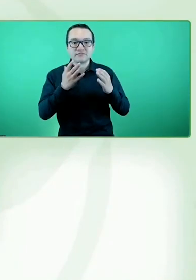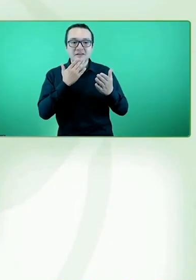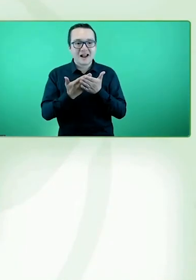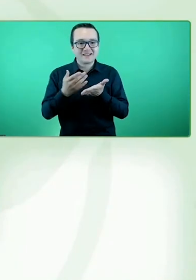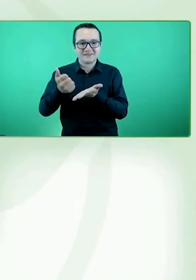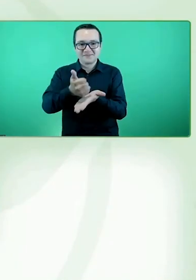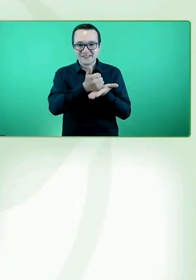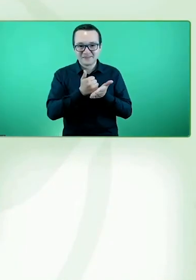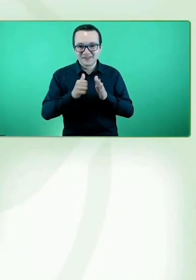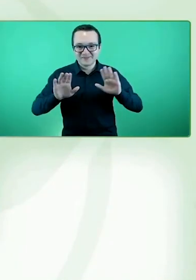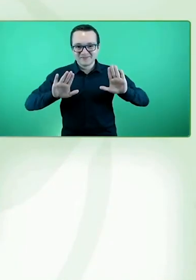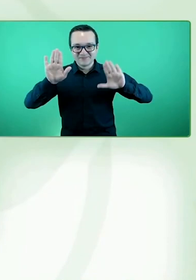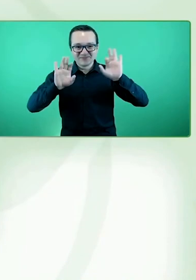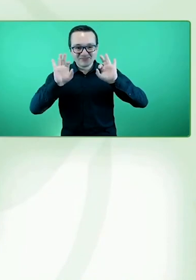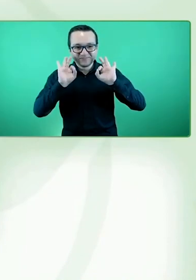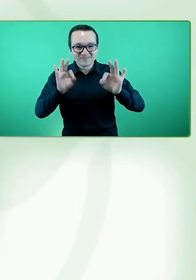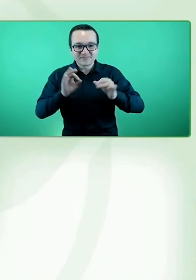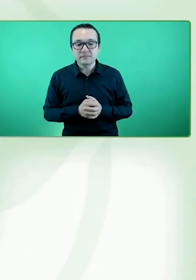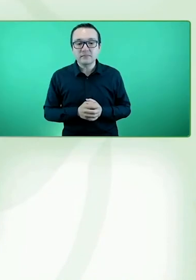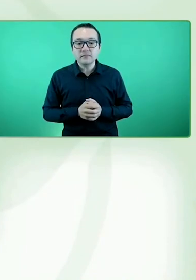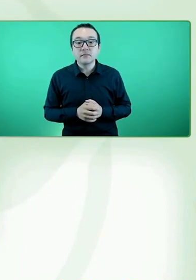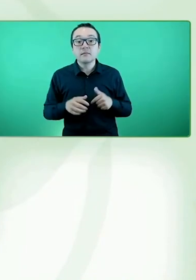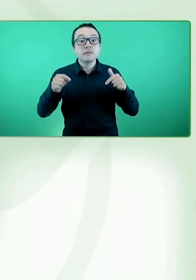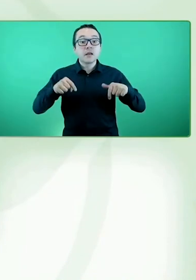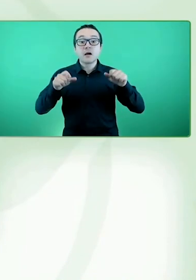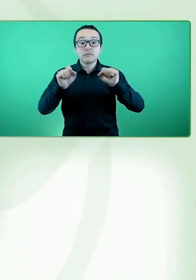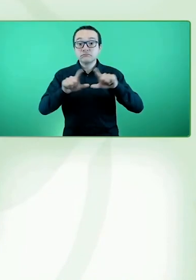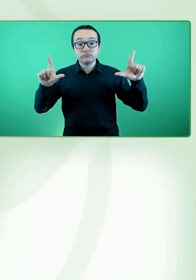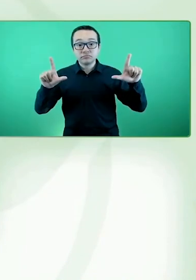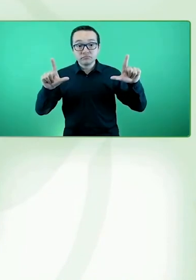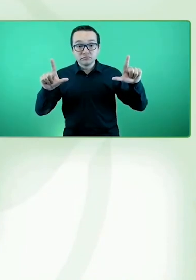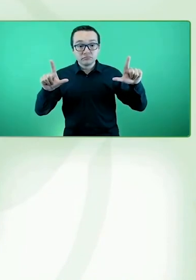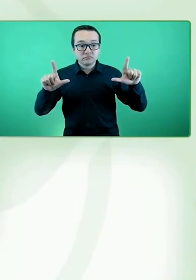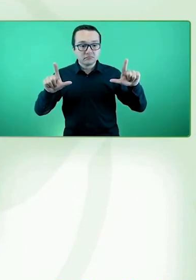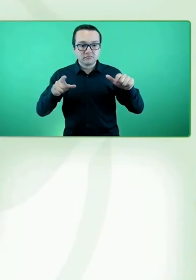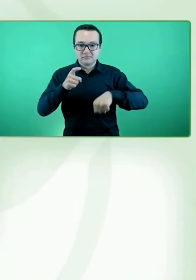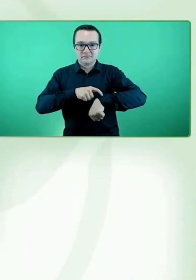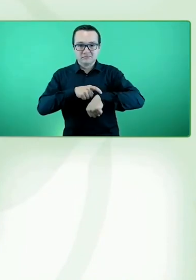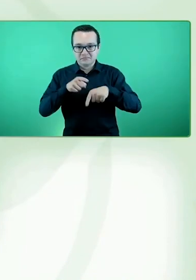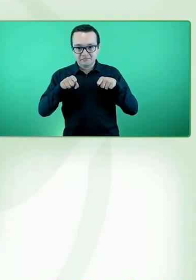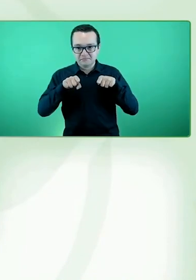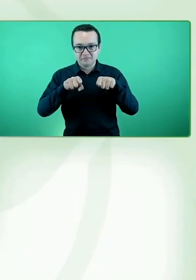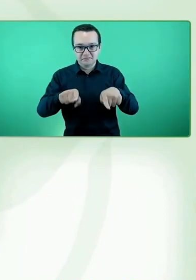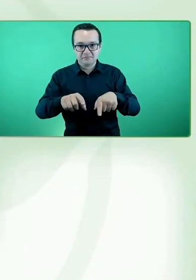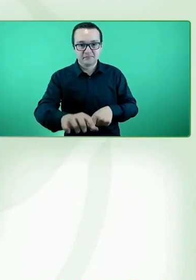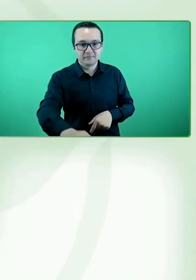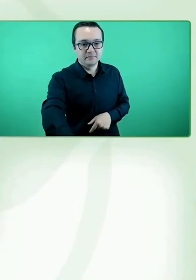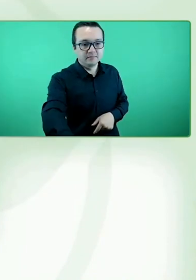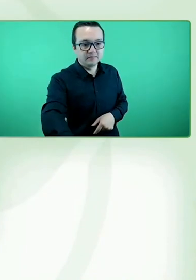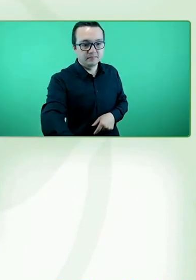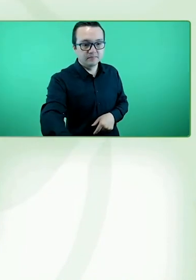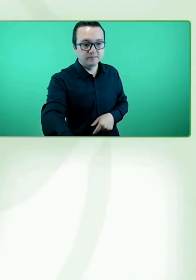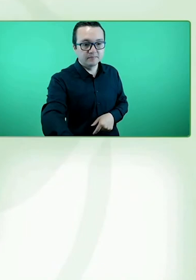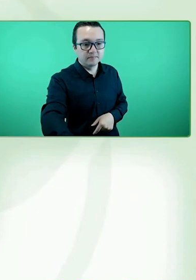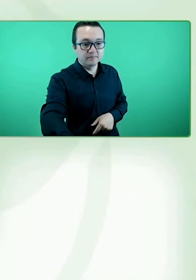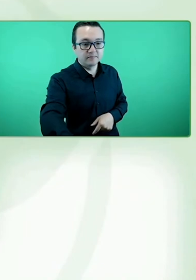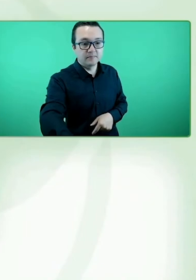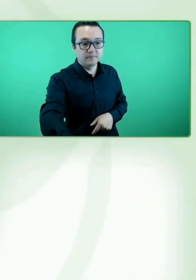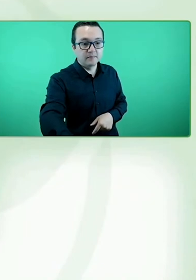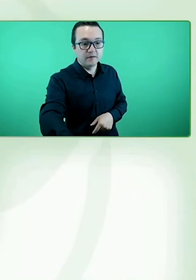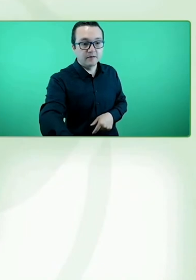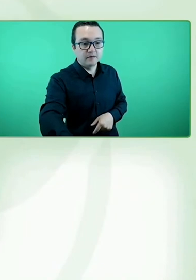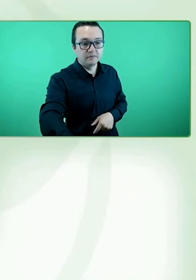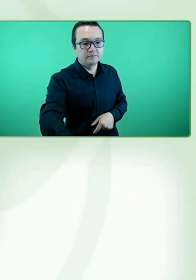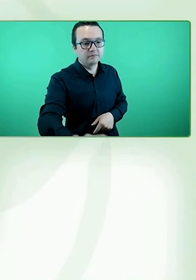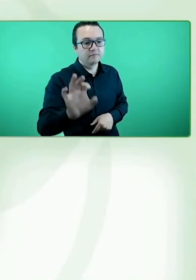Perfecto, súper. Porque estamos transmitiendo en línea al mismo tiempo, así que hay muchas cosas que coordinar a la vez. Quiero agradecerles a todos